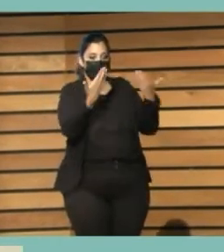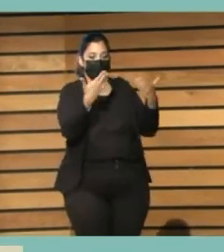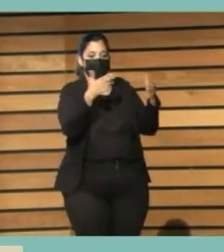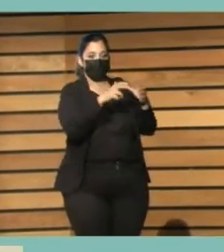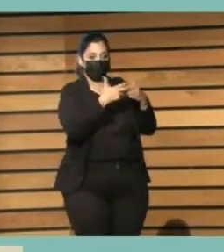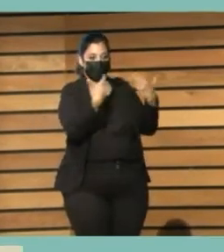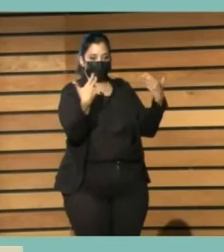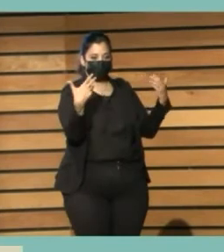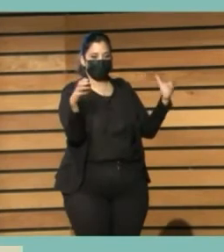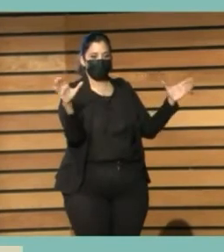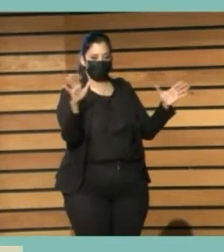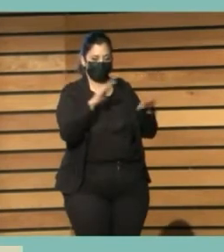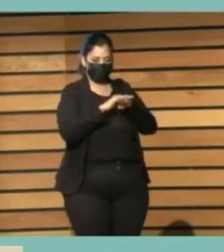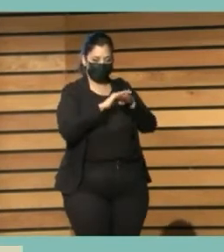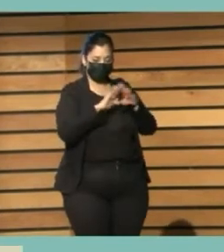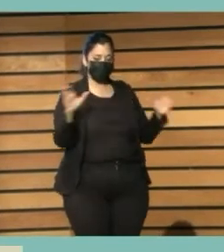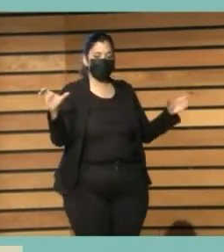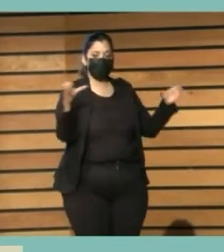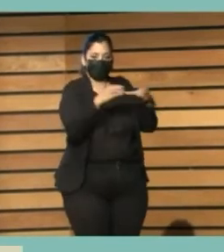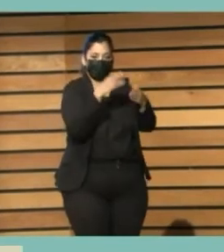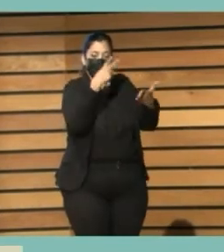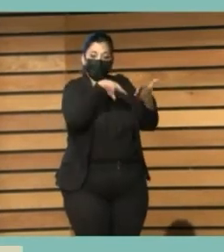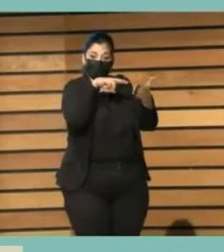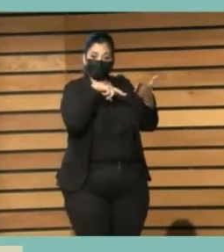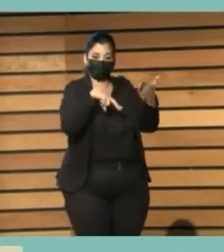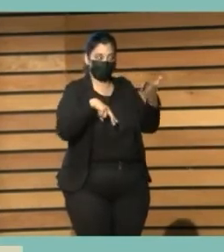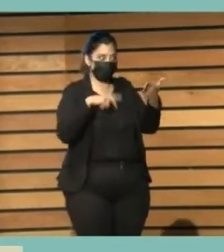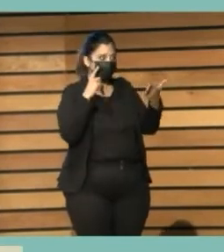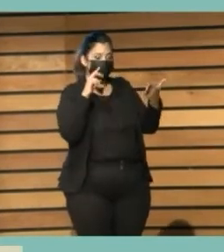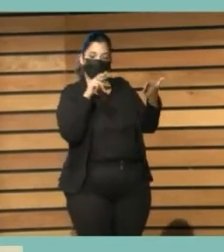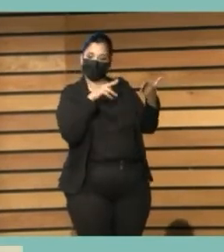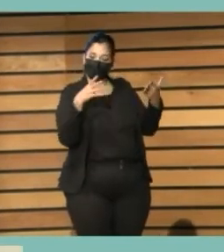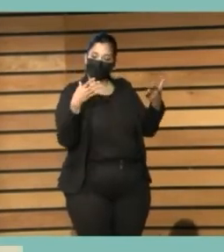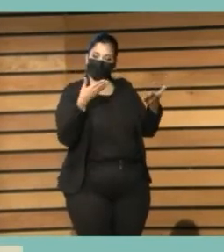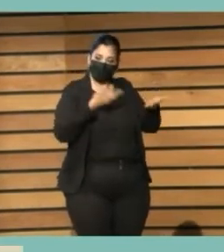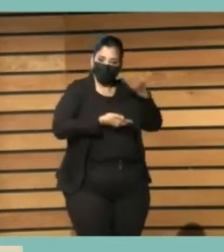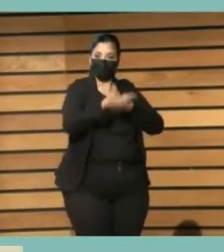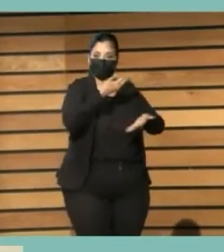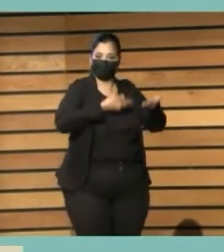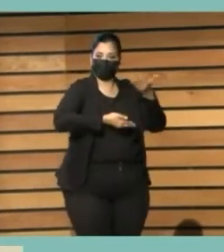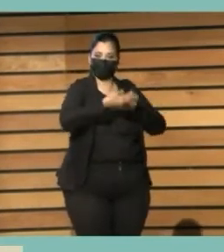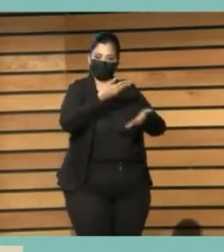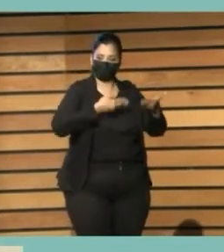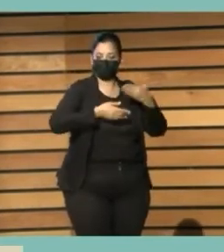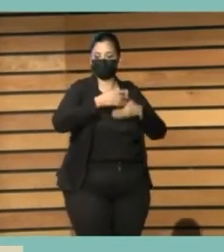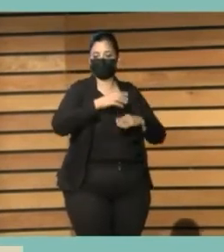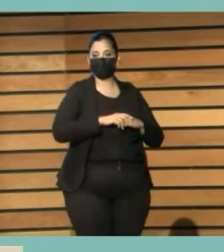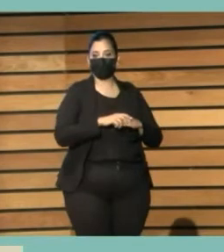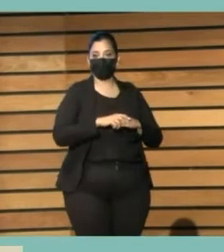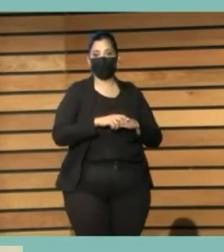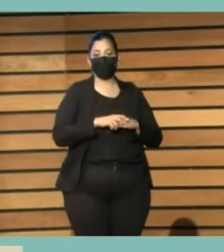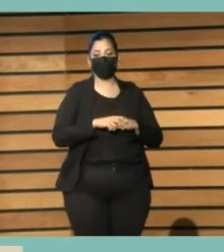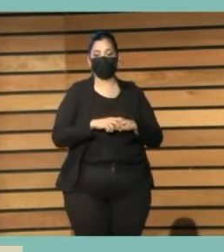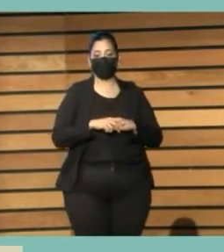pretende es, bueno, está dentro de la asignatura de Aprender Haciendo y de metodologías,